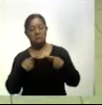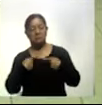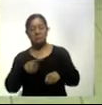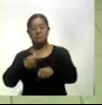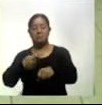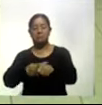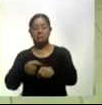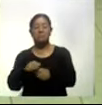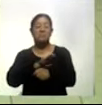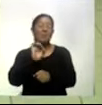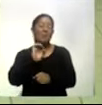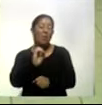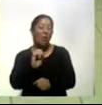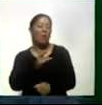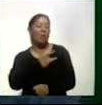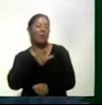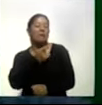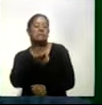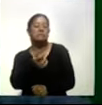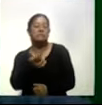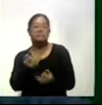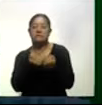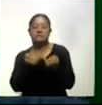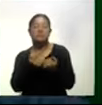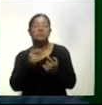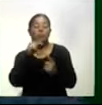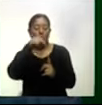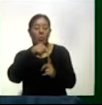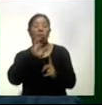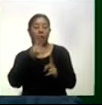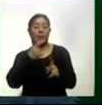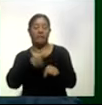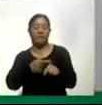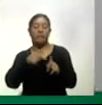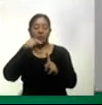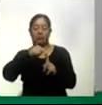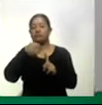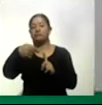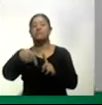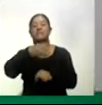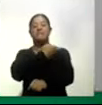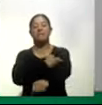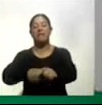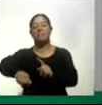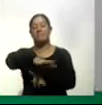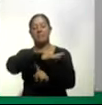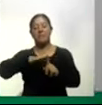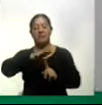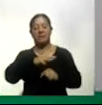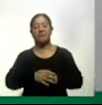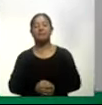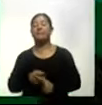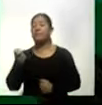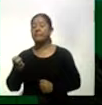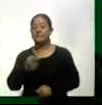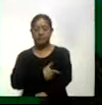sospechosos con síntomas y también a sus contactos comentó que lo que se gana con la aplicación de estas pruebas es